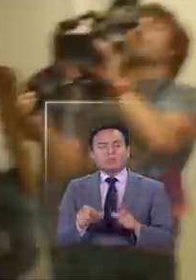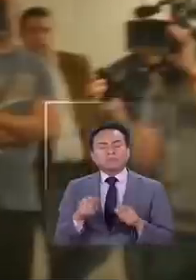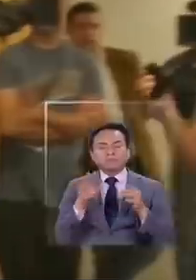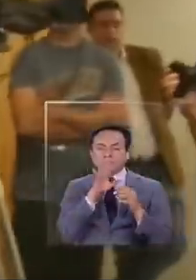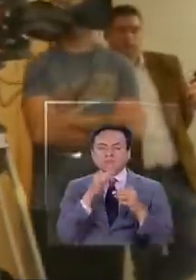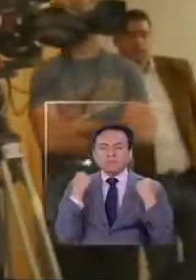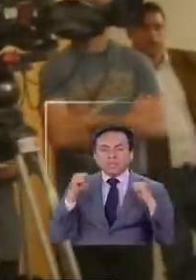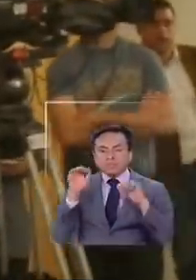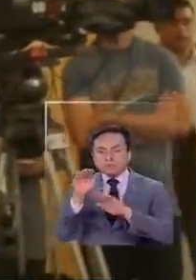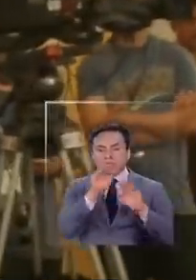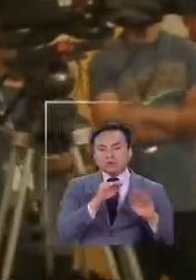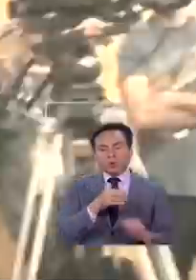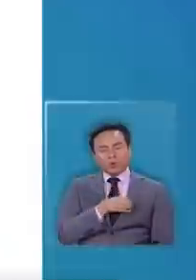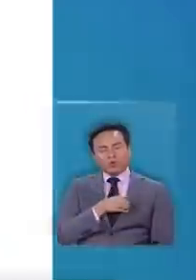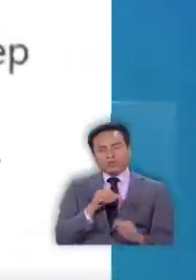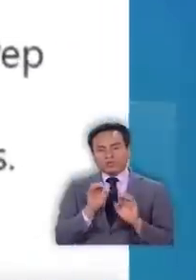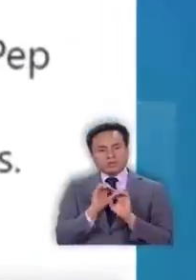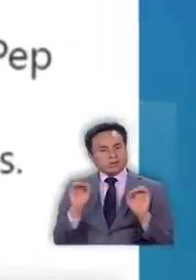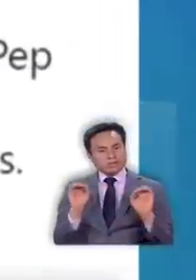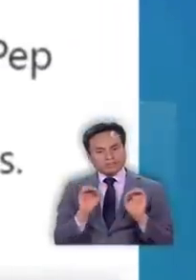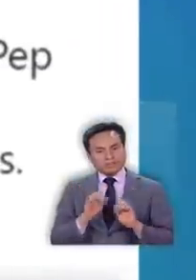deportivos a la hora de las condolencias